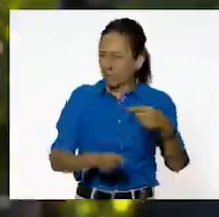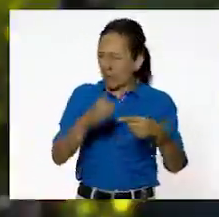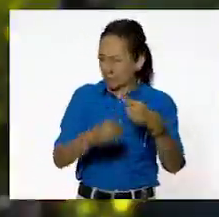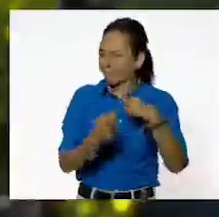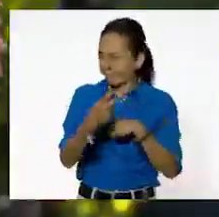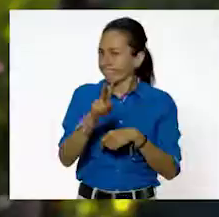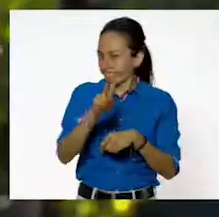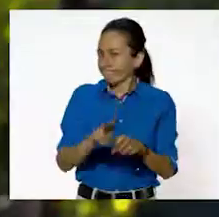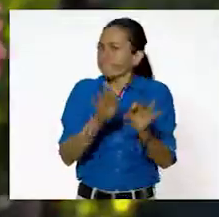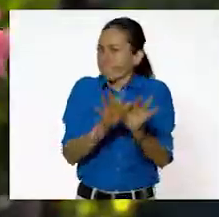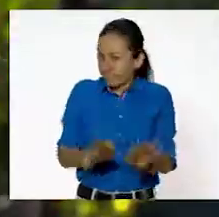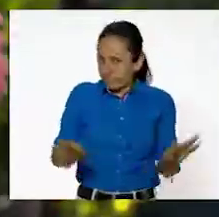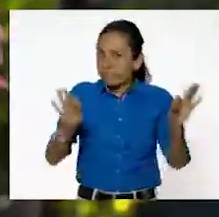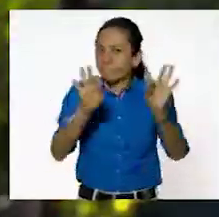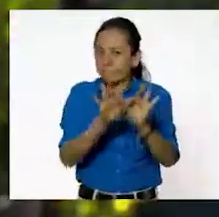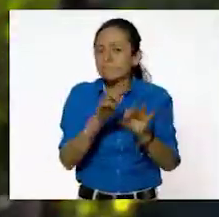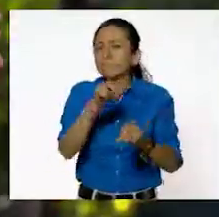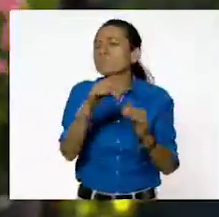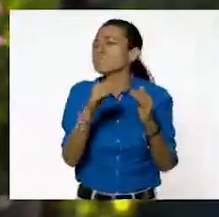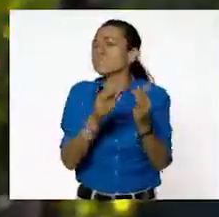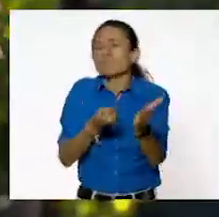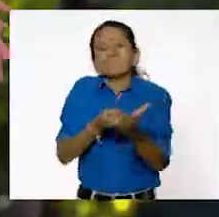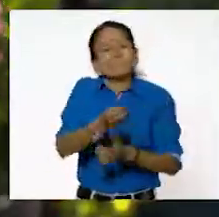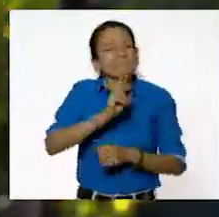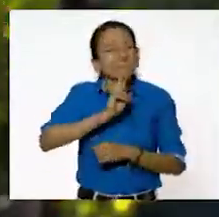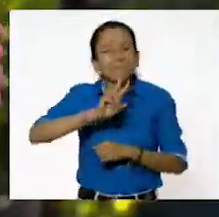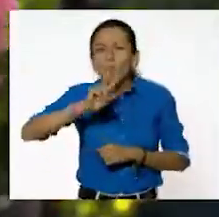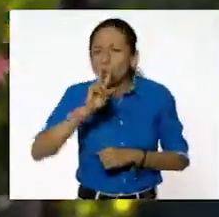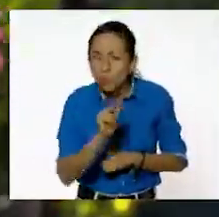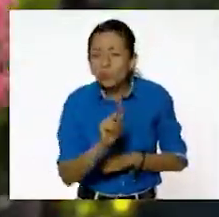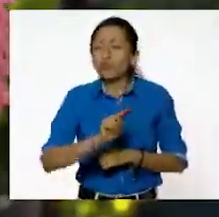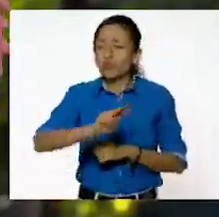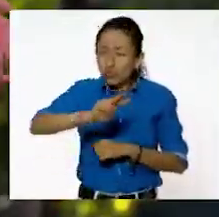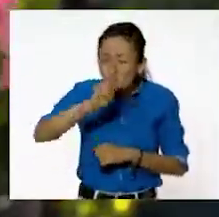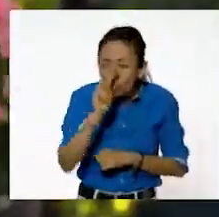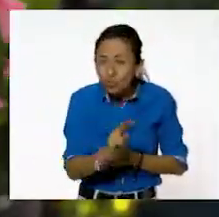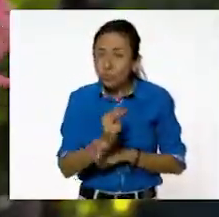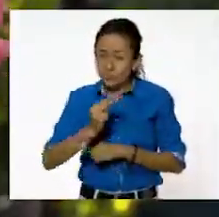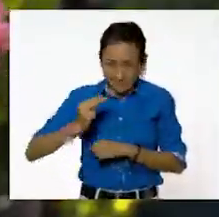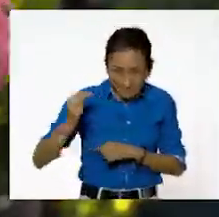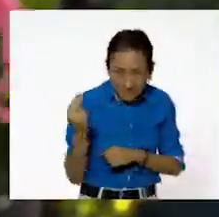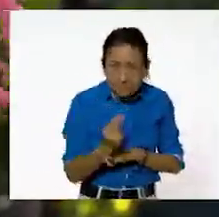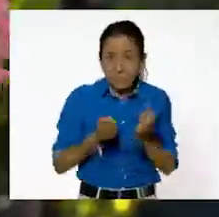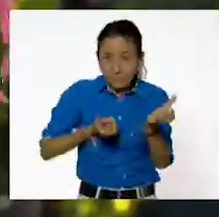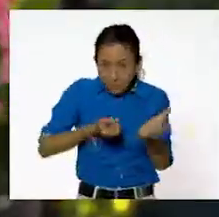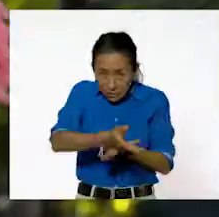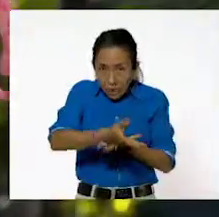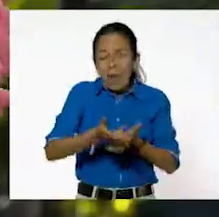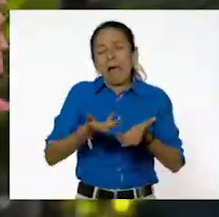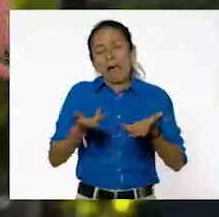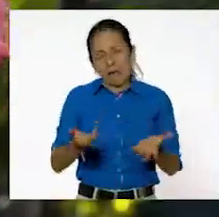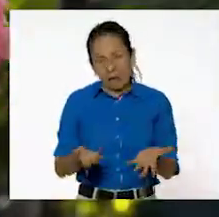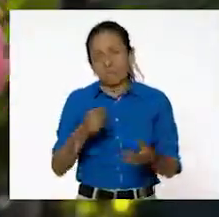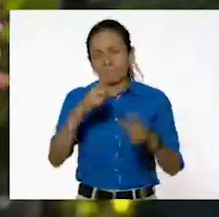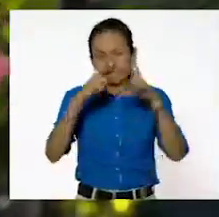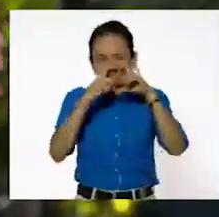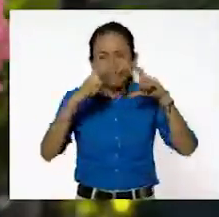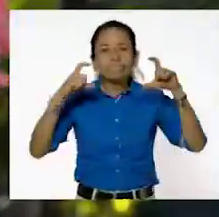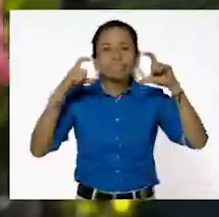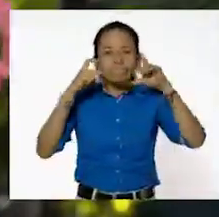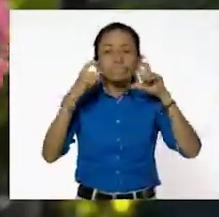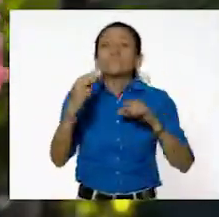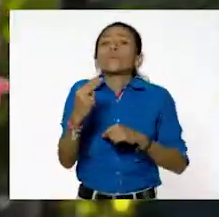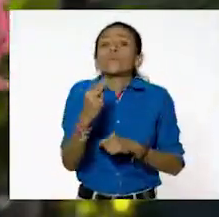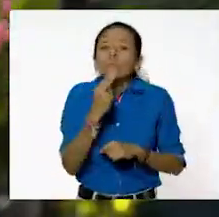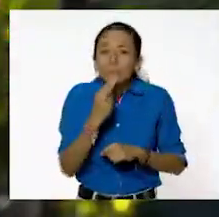Trata de no salir de casa a menos que sea muy necesario. Si lo haces, utiliza